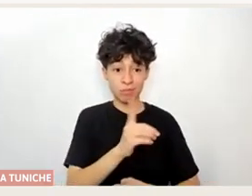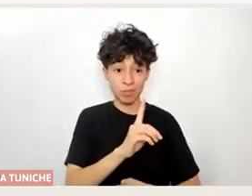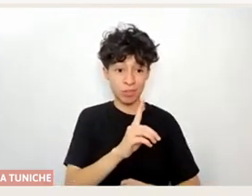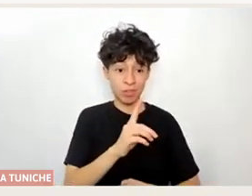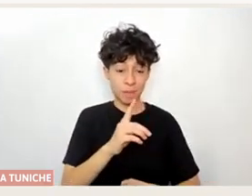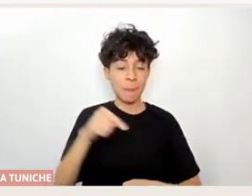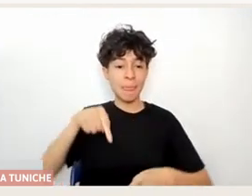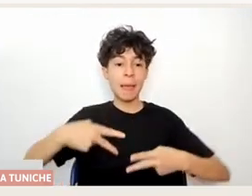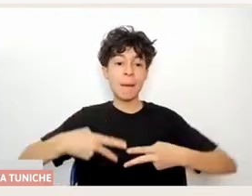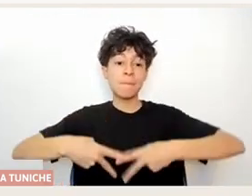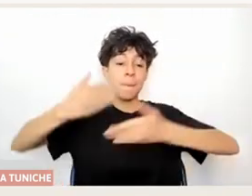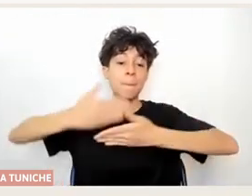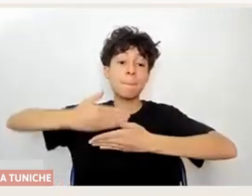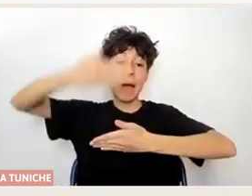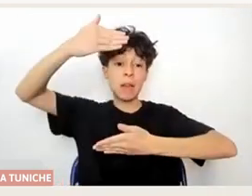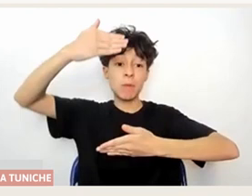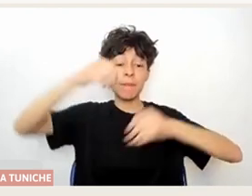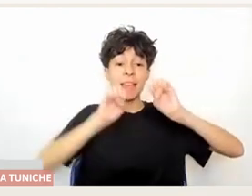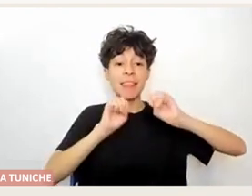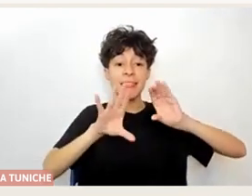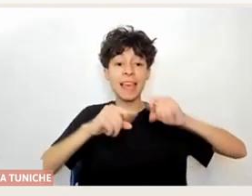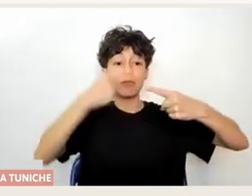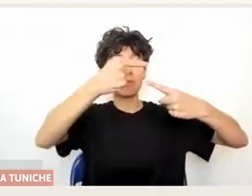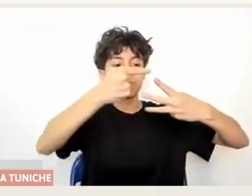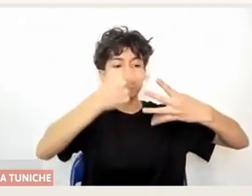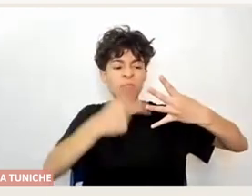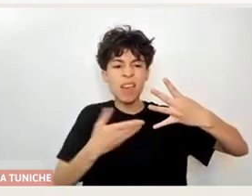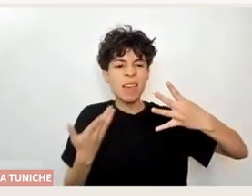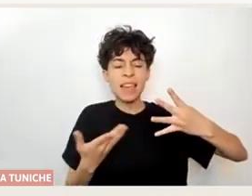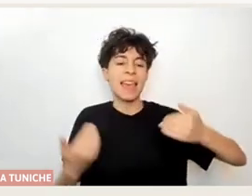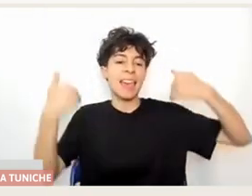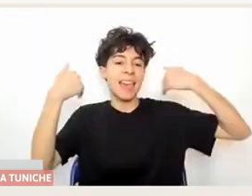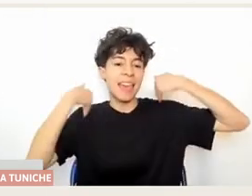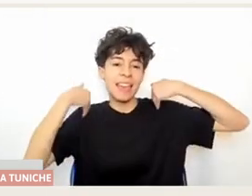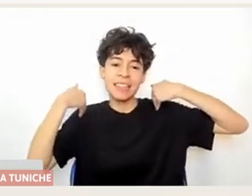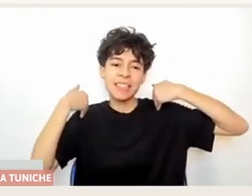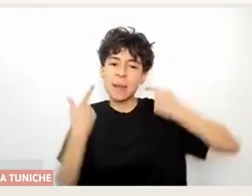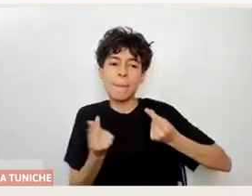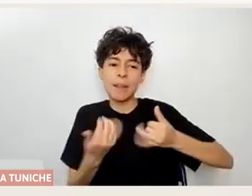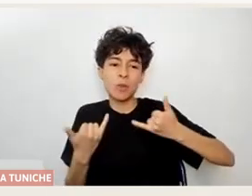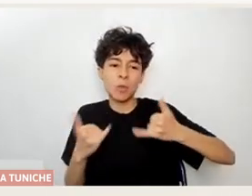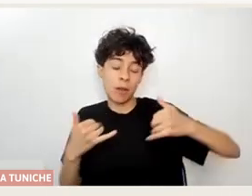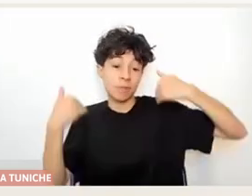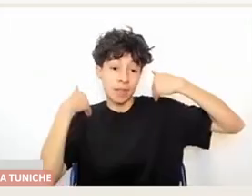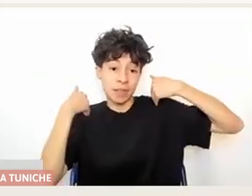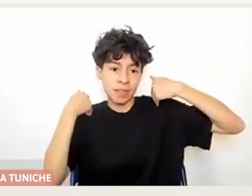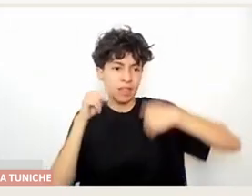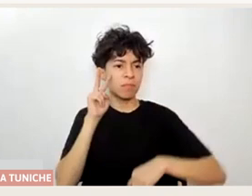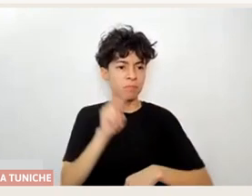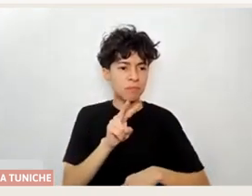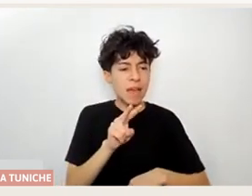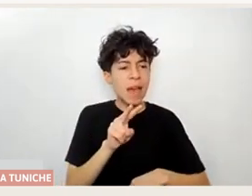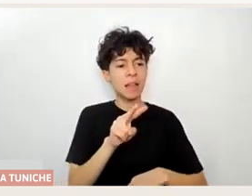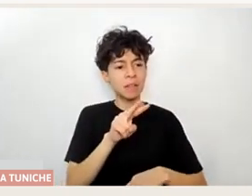ejercicios que están en la página web para que cada uno los practique como lo sienta, o como los necesite también, según